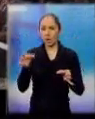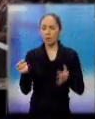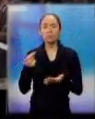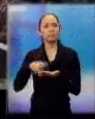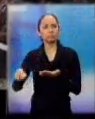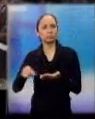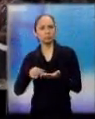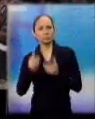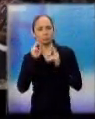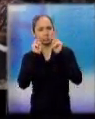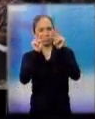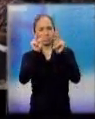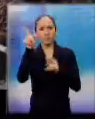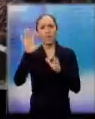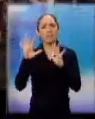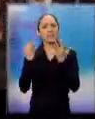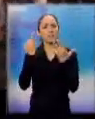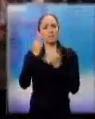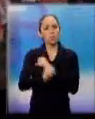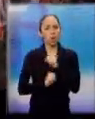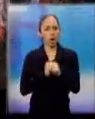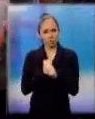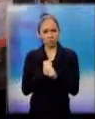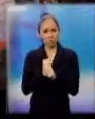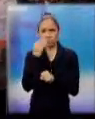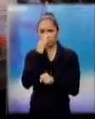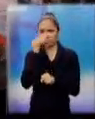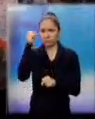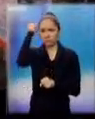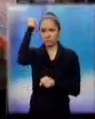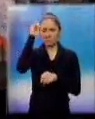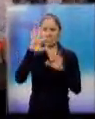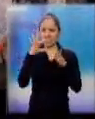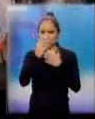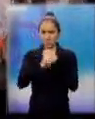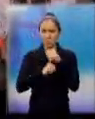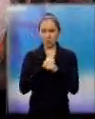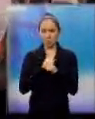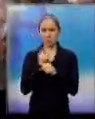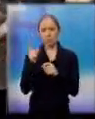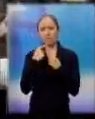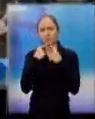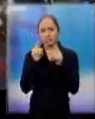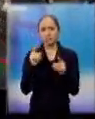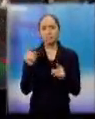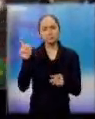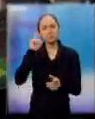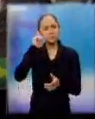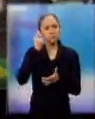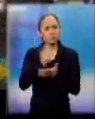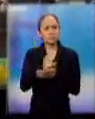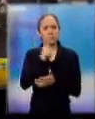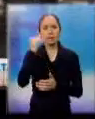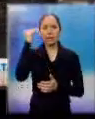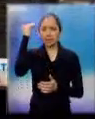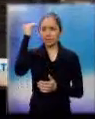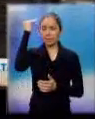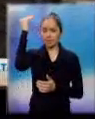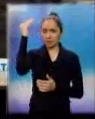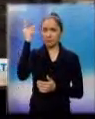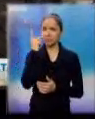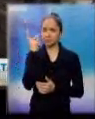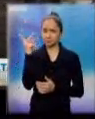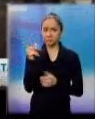con respecto a la edad de 18 años que posee la ganadora, esto indicó. Yo creo que la edad no